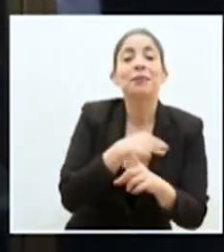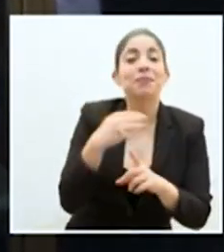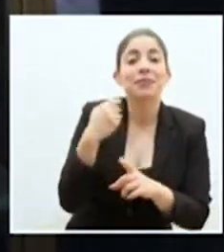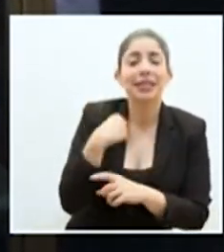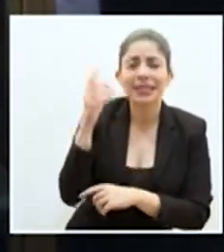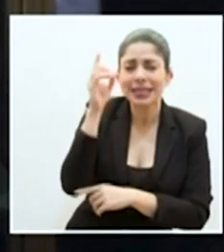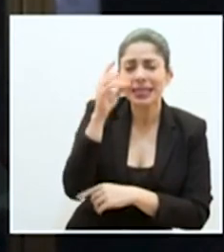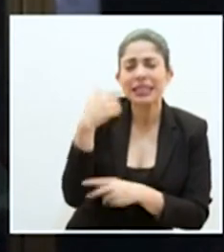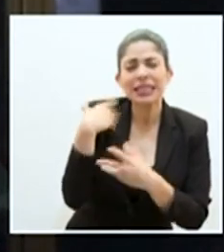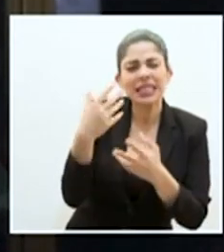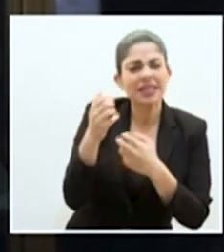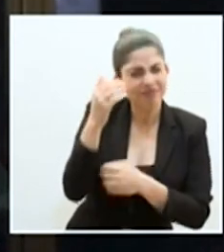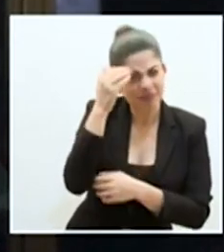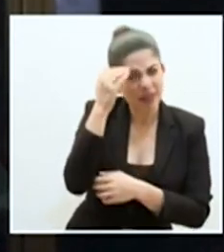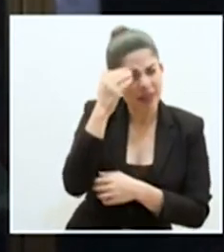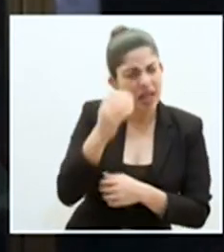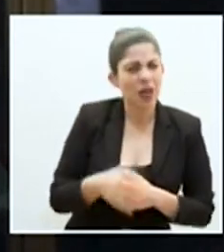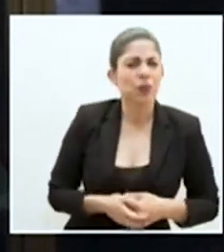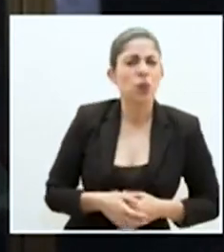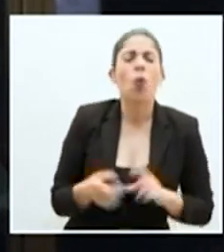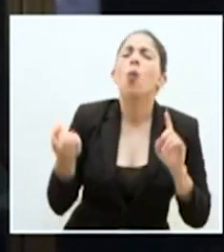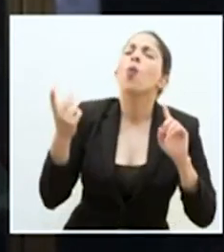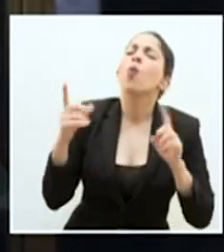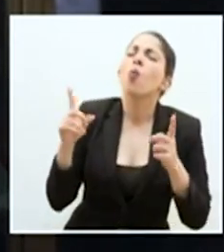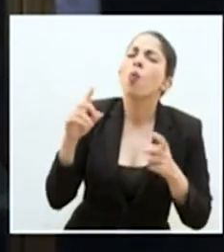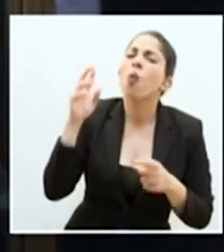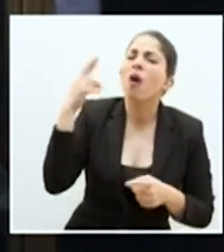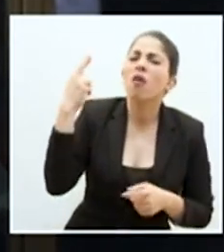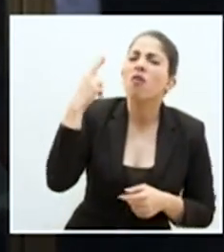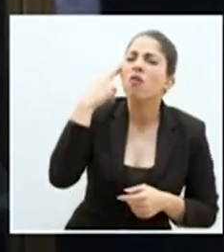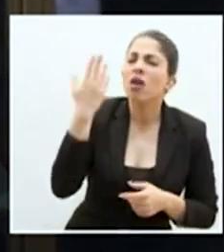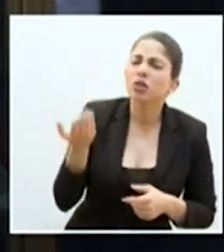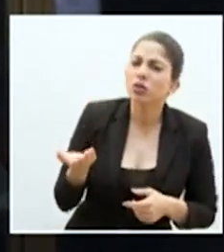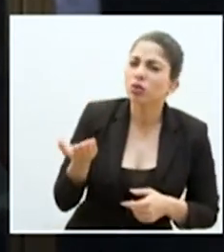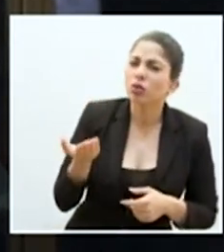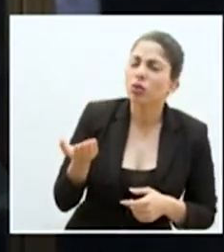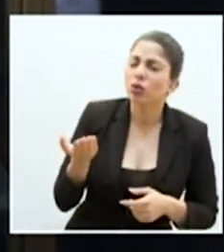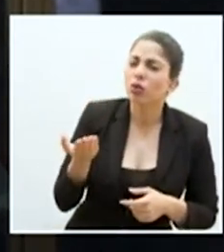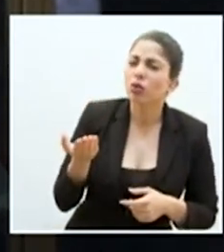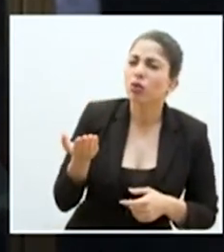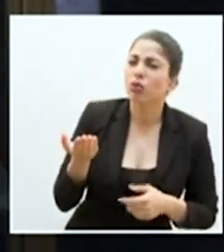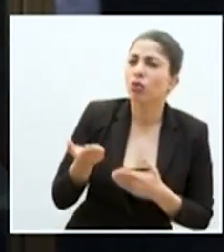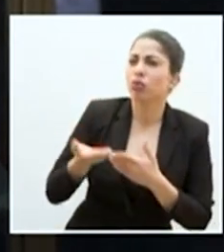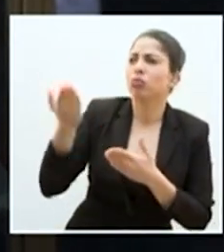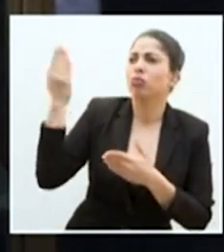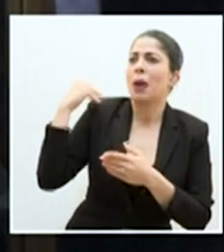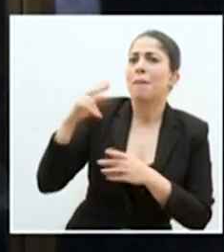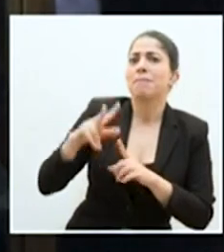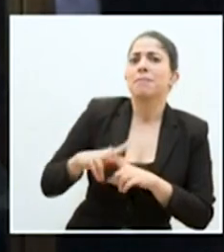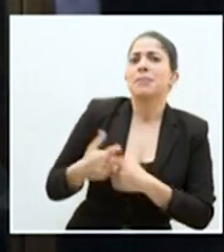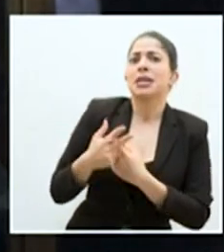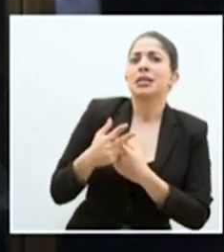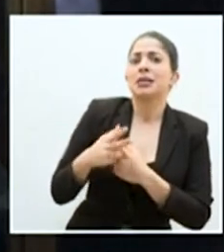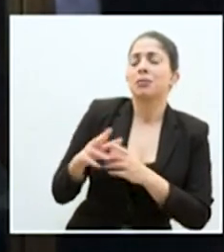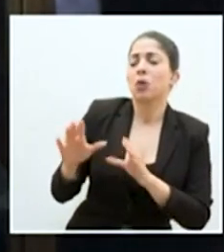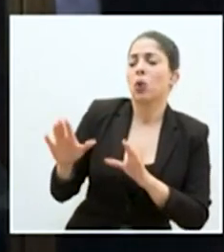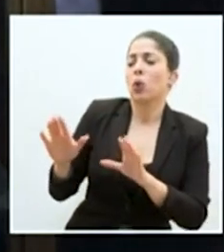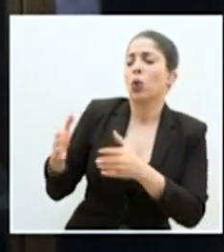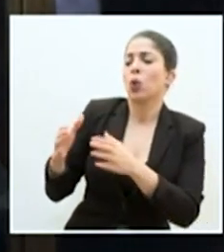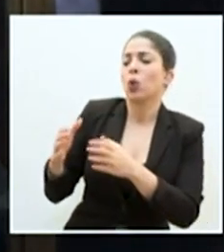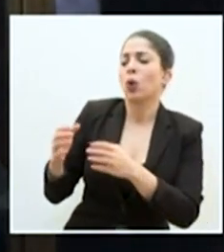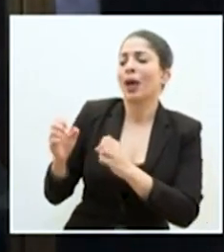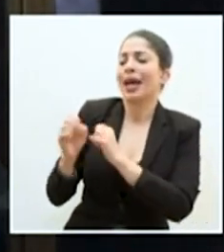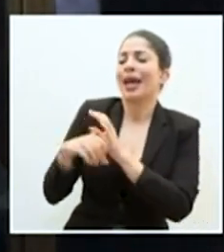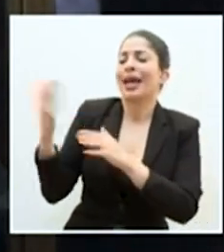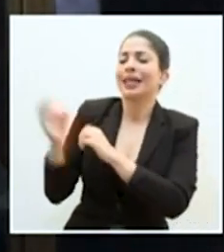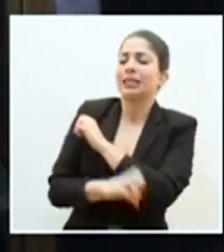Yo quisiera saber cuál fue la razón por la que se… desde un principio se clasificó extranjeros de nacionales